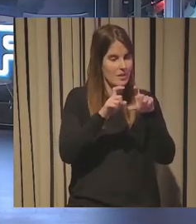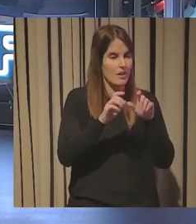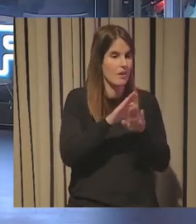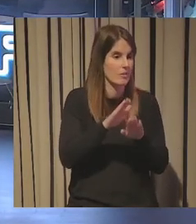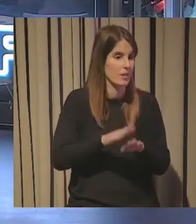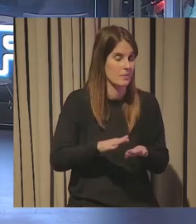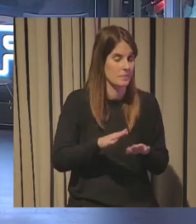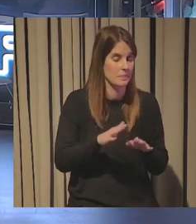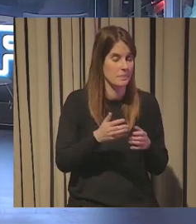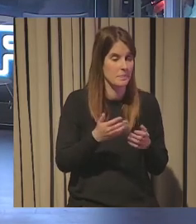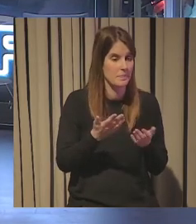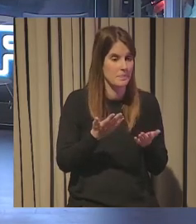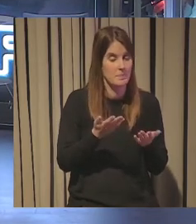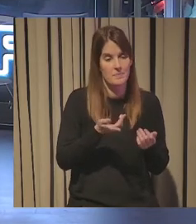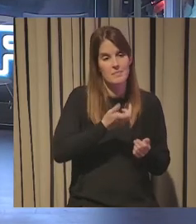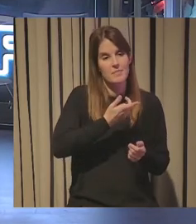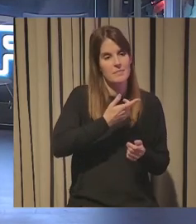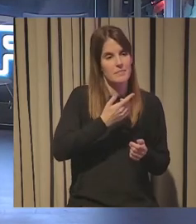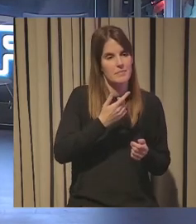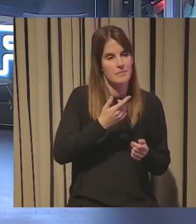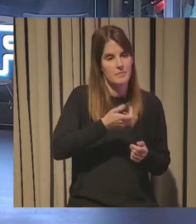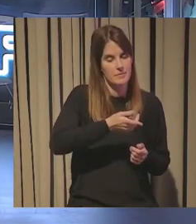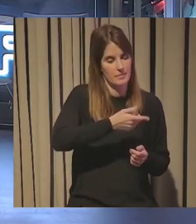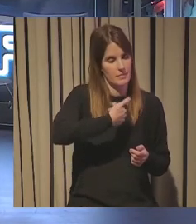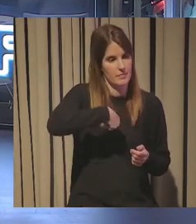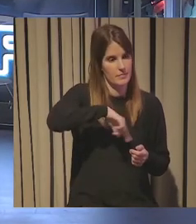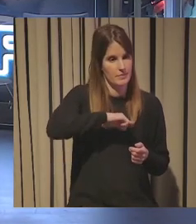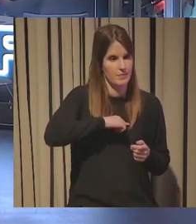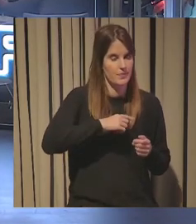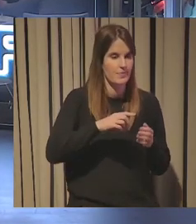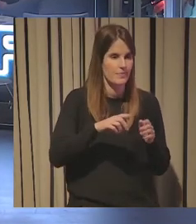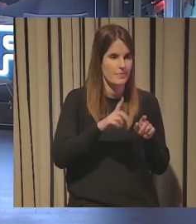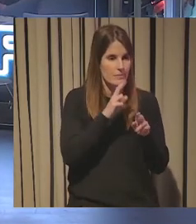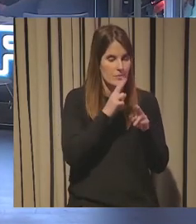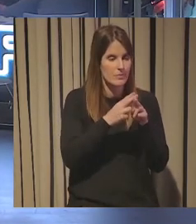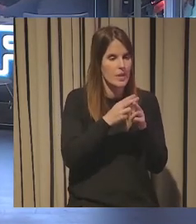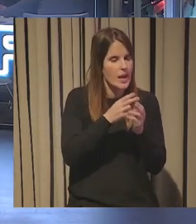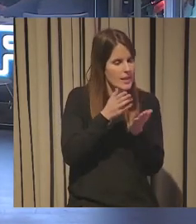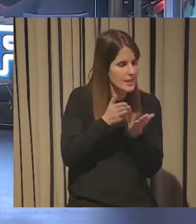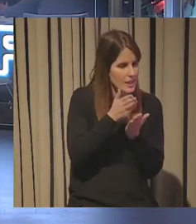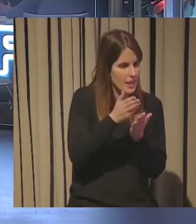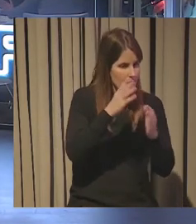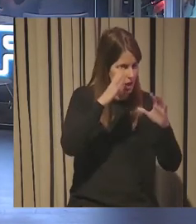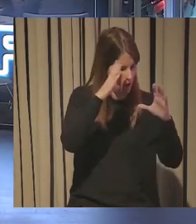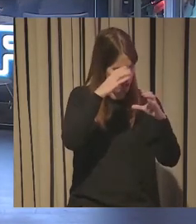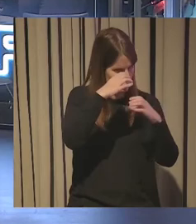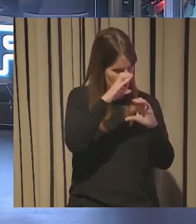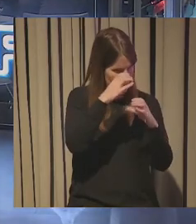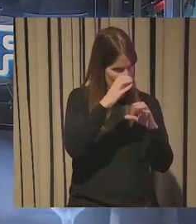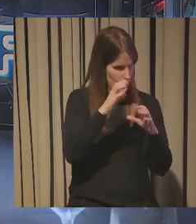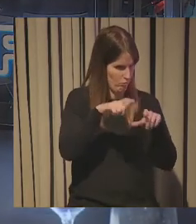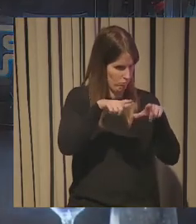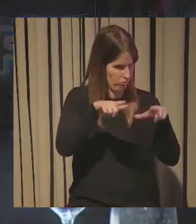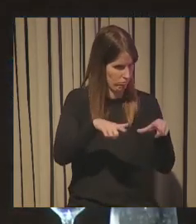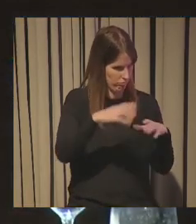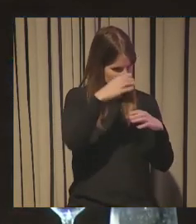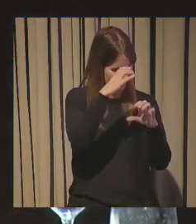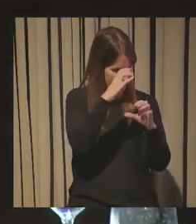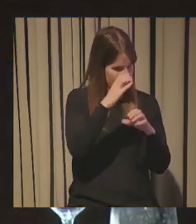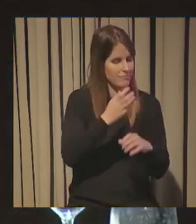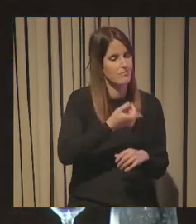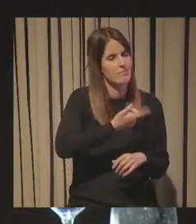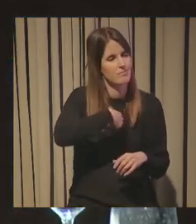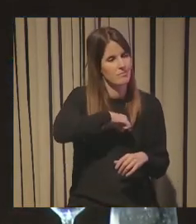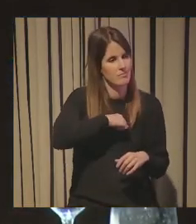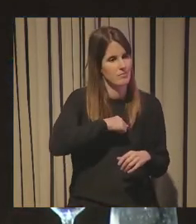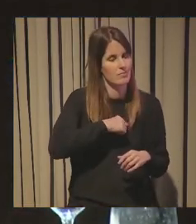final prácticamente es disponer de un observatorio de tendencias que se trata por lo menos en nuestro caso no